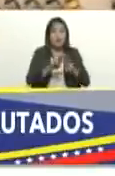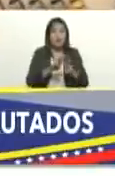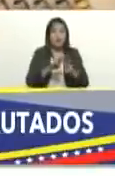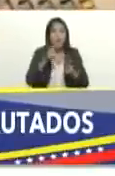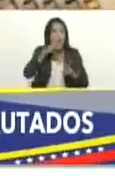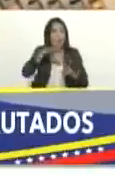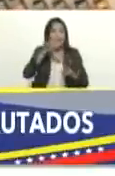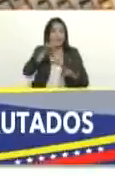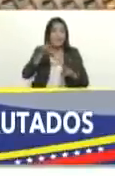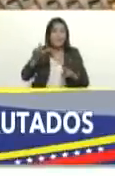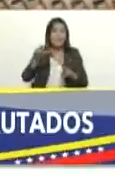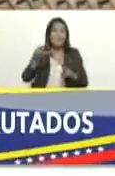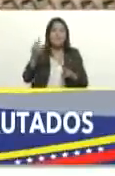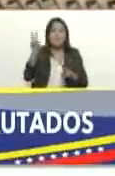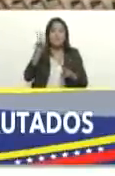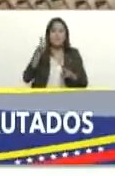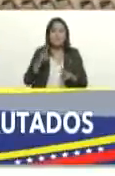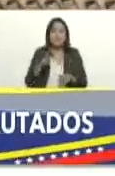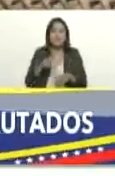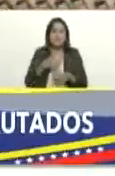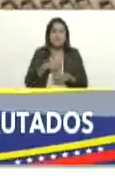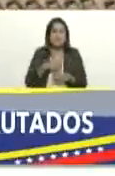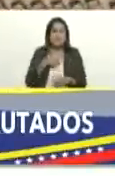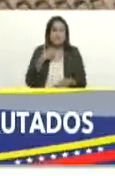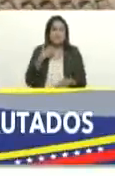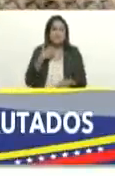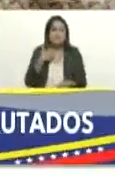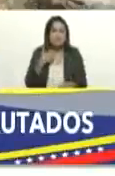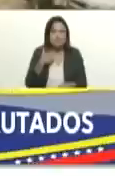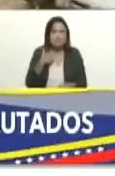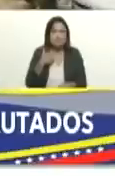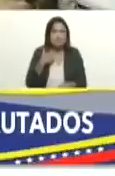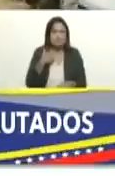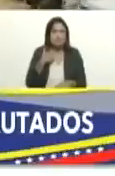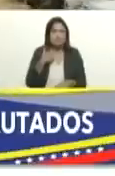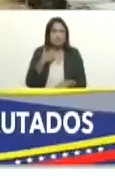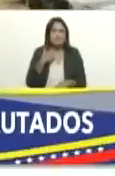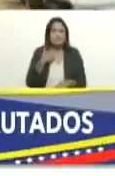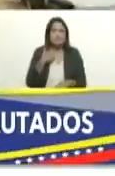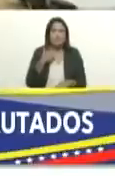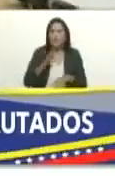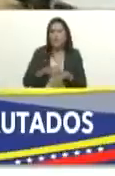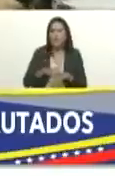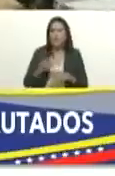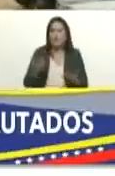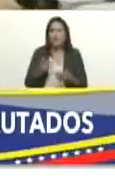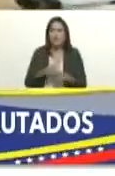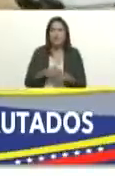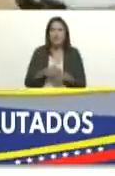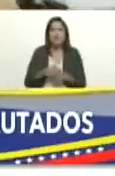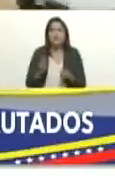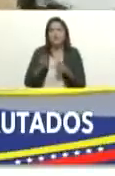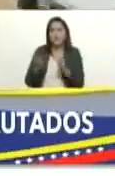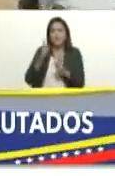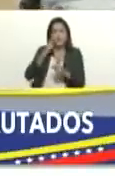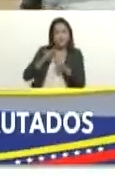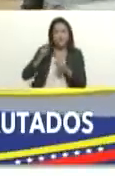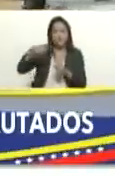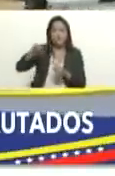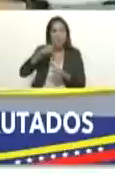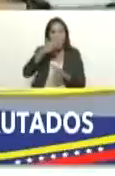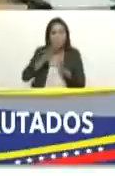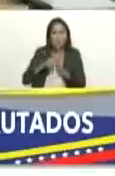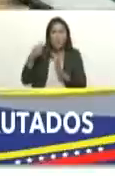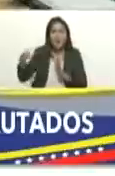venezolano y lo acompañamos presidente en esa indignación y sobre todo lo acompañamos en la acción por incrementar